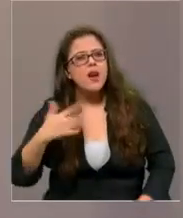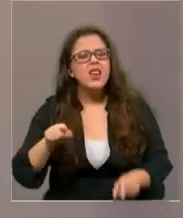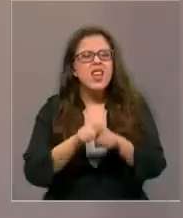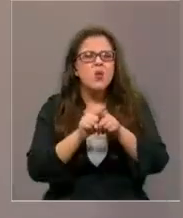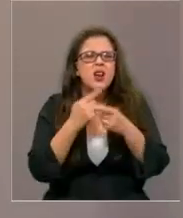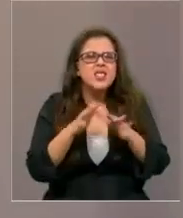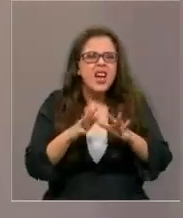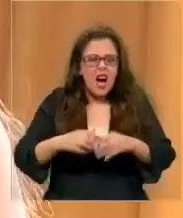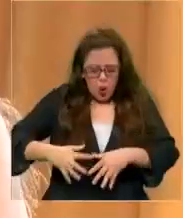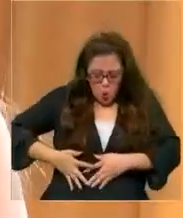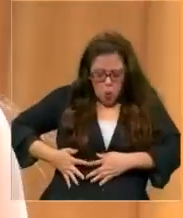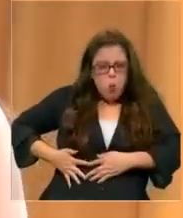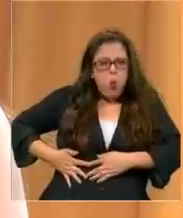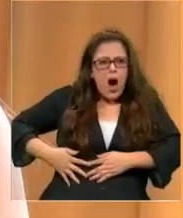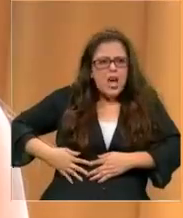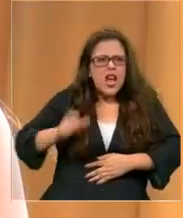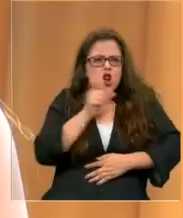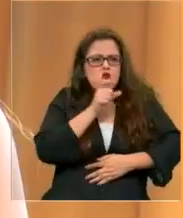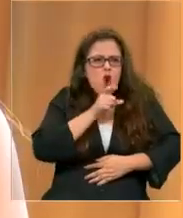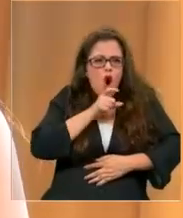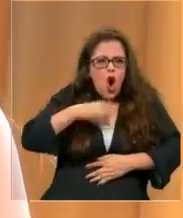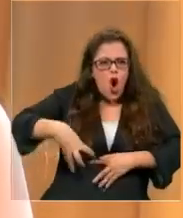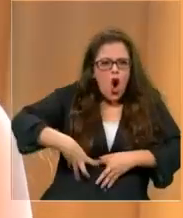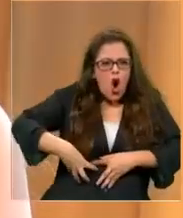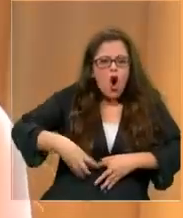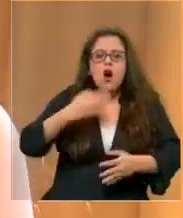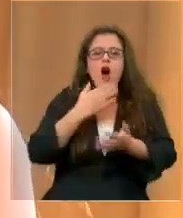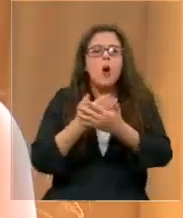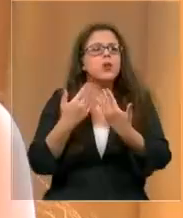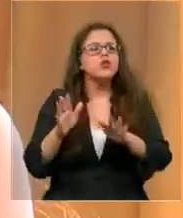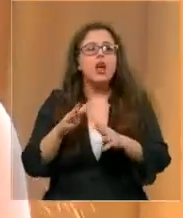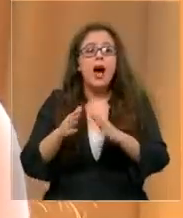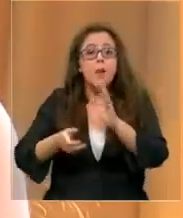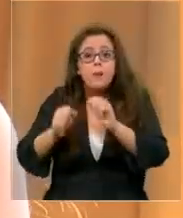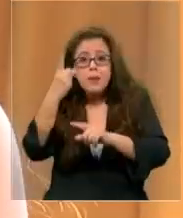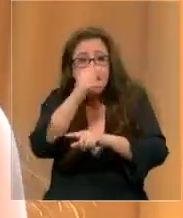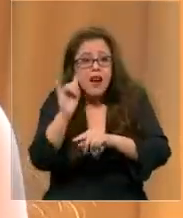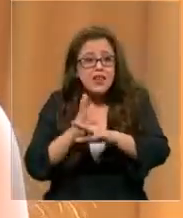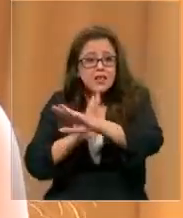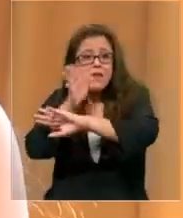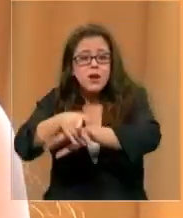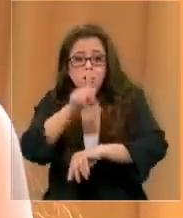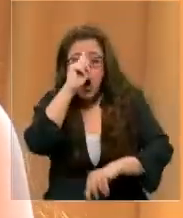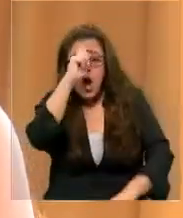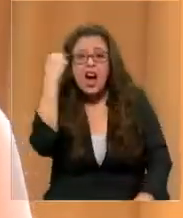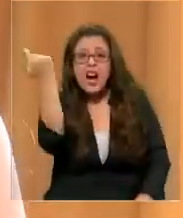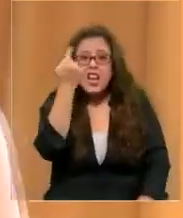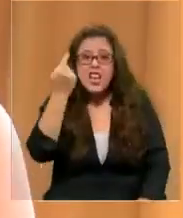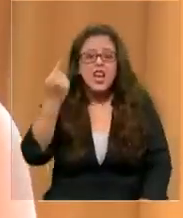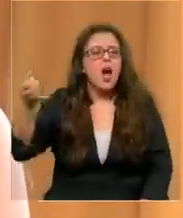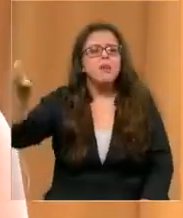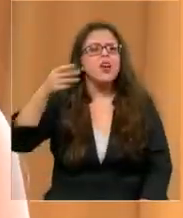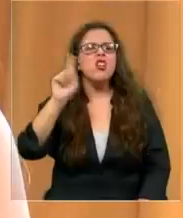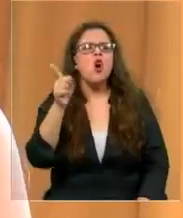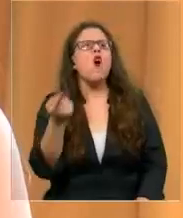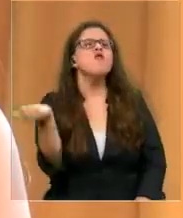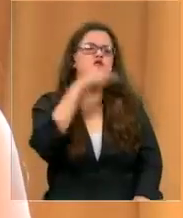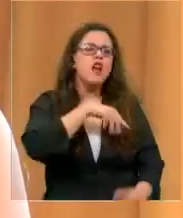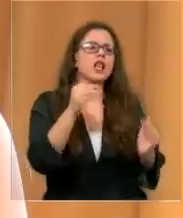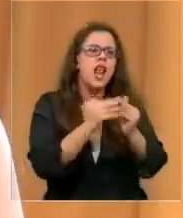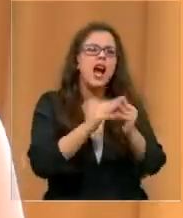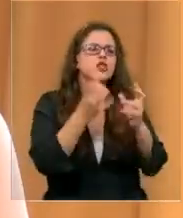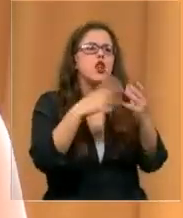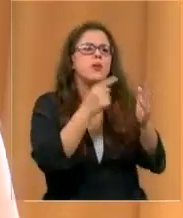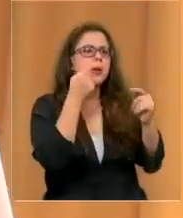manchitas rojas en la cuata la primera vez que fuimos a la clínica nos devolvieron a la casa porque nos dijeron no, hay que observar la segunda vez